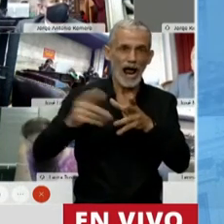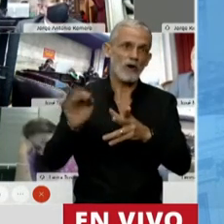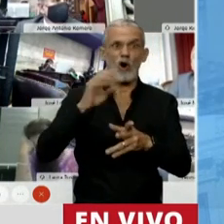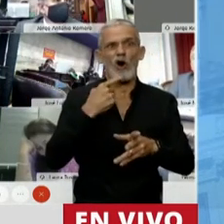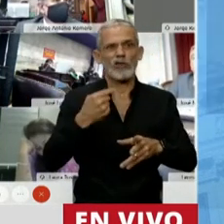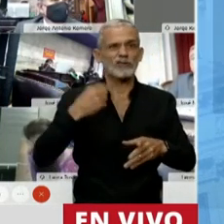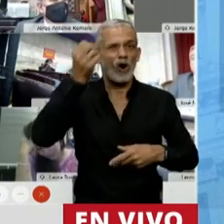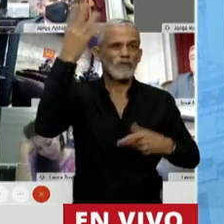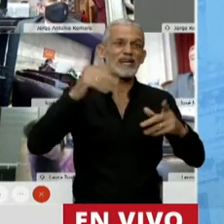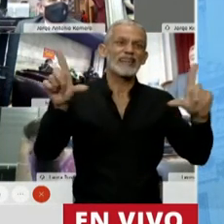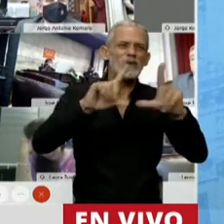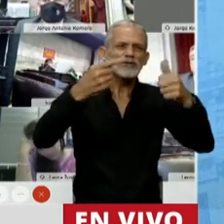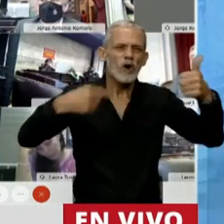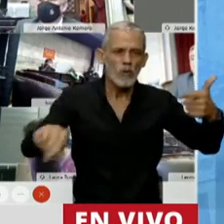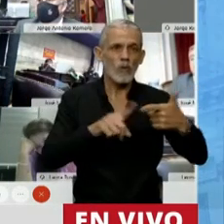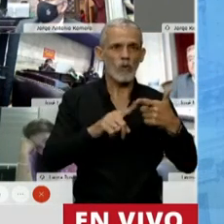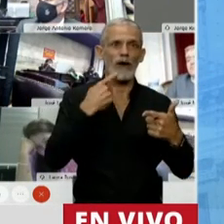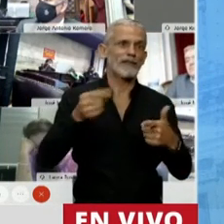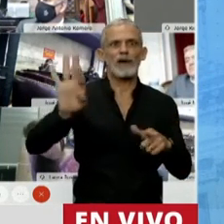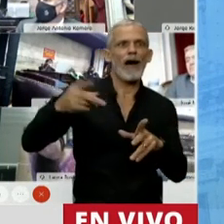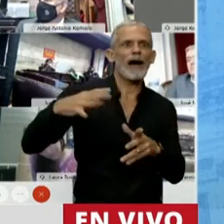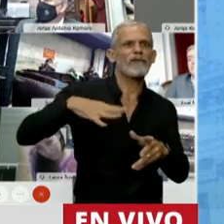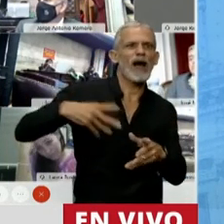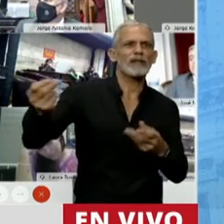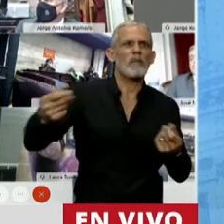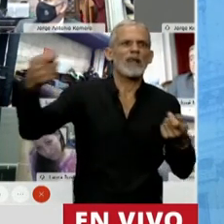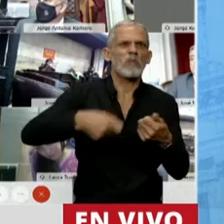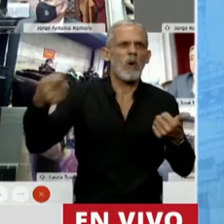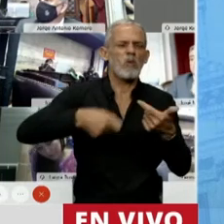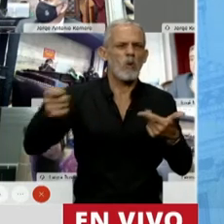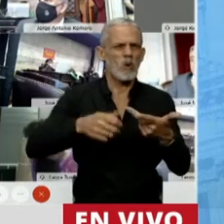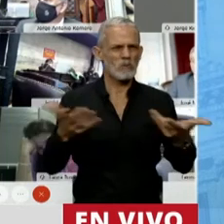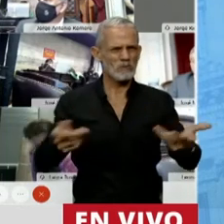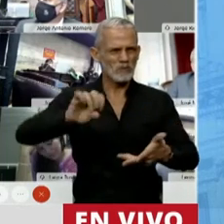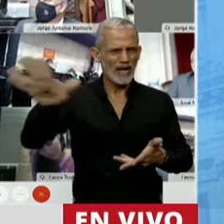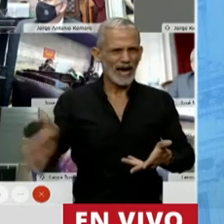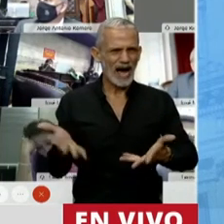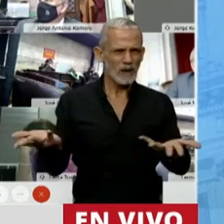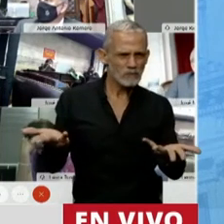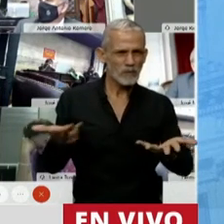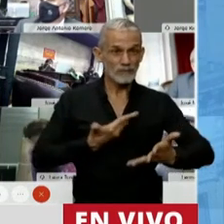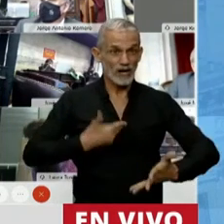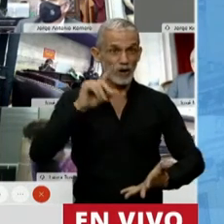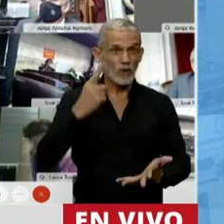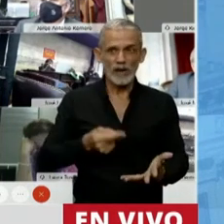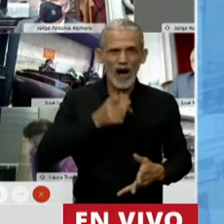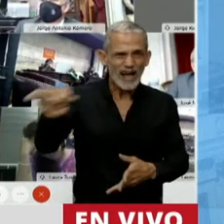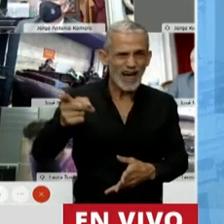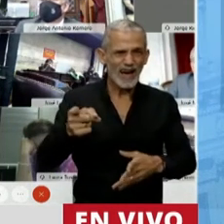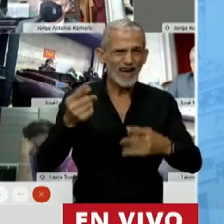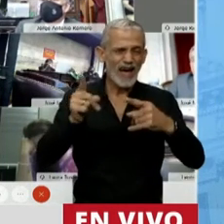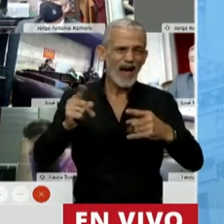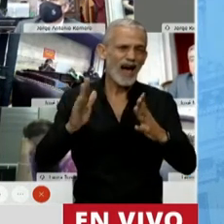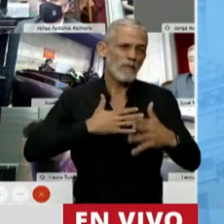liquida, todas las usurpaciones y la tibieza del gobierno en moverse, el ataque a la propiedad privada,